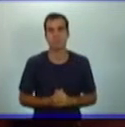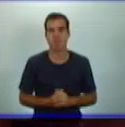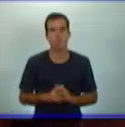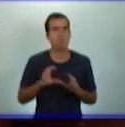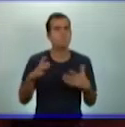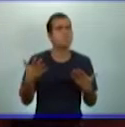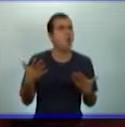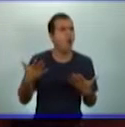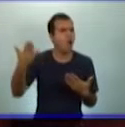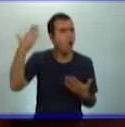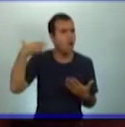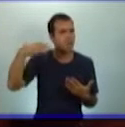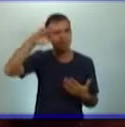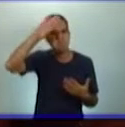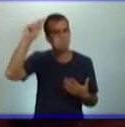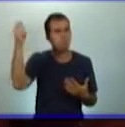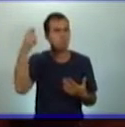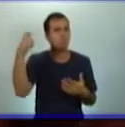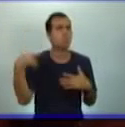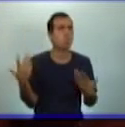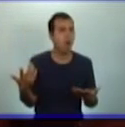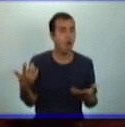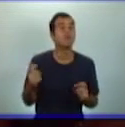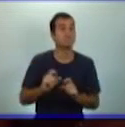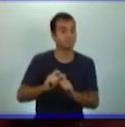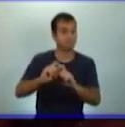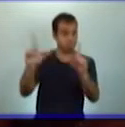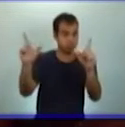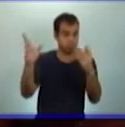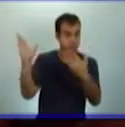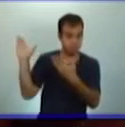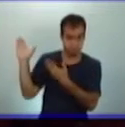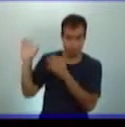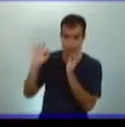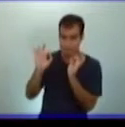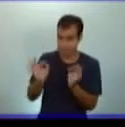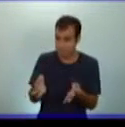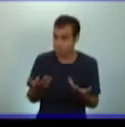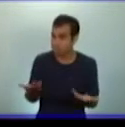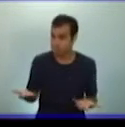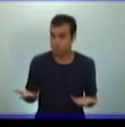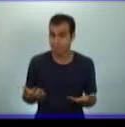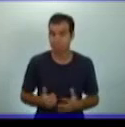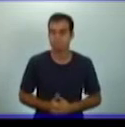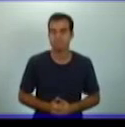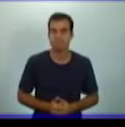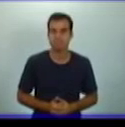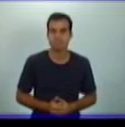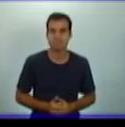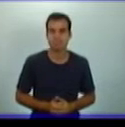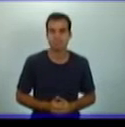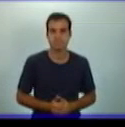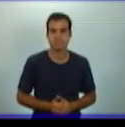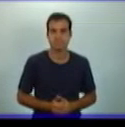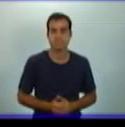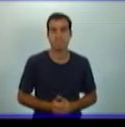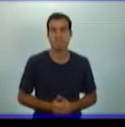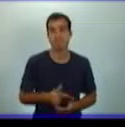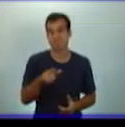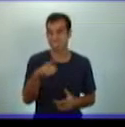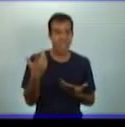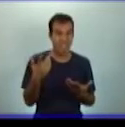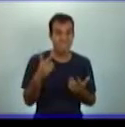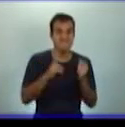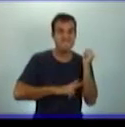Bueno, te puedo decir, y ya lo tienes en pantalla recordándote, que los valores son la paz,